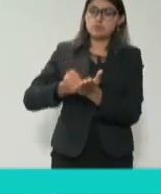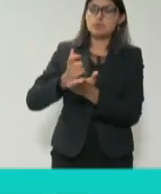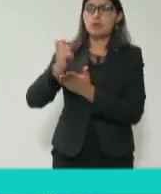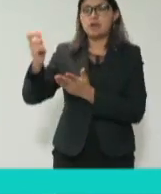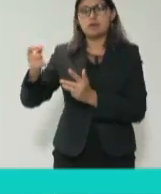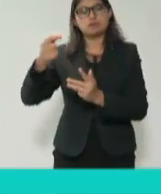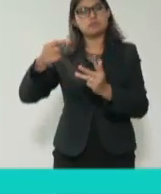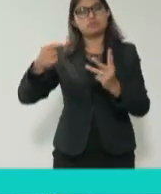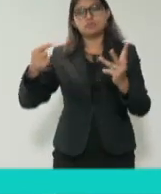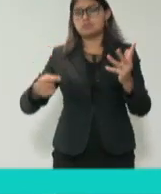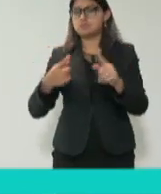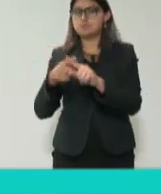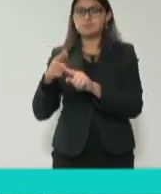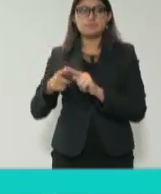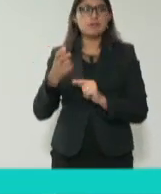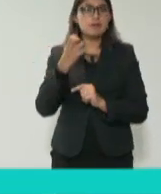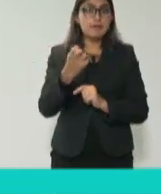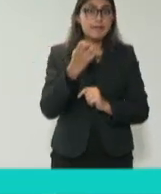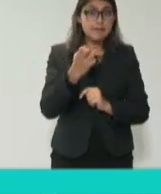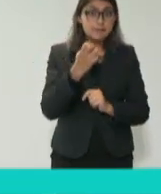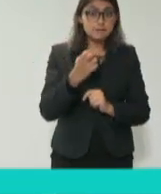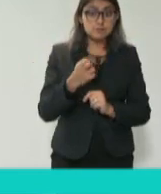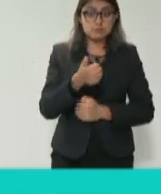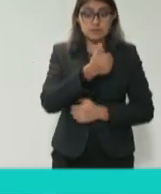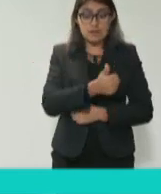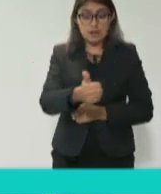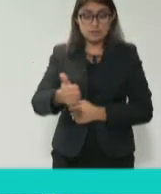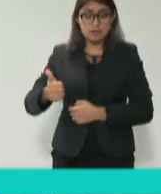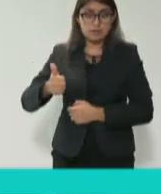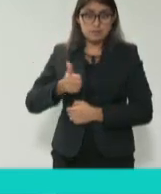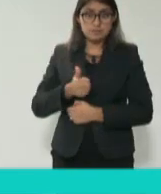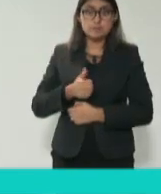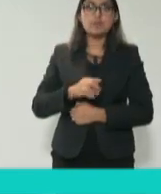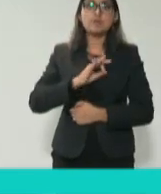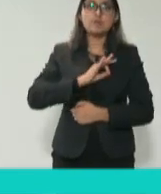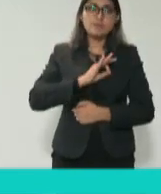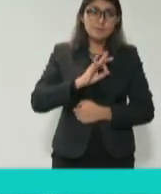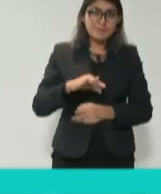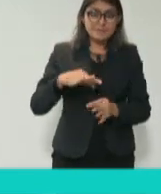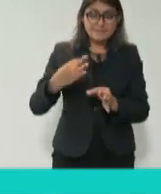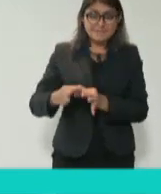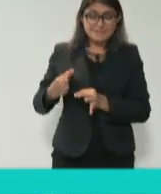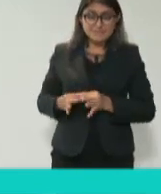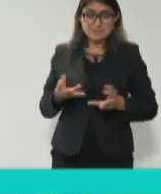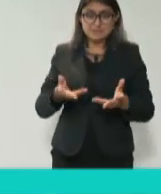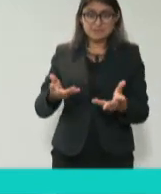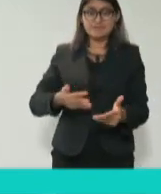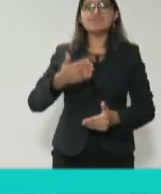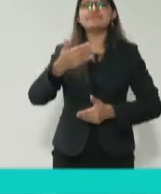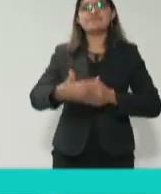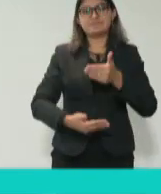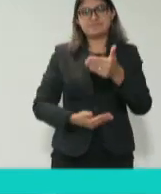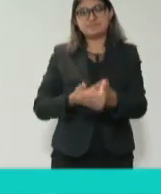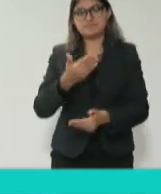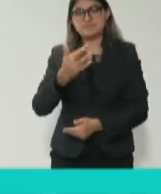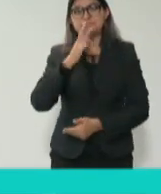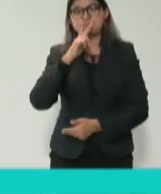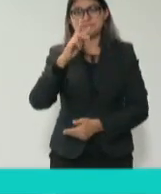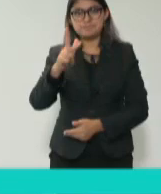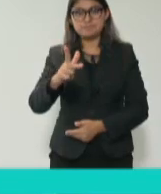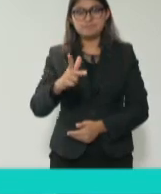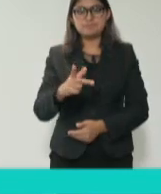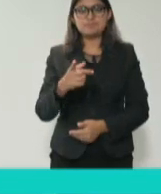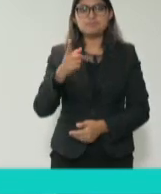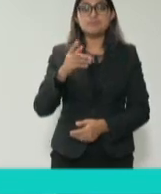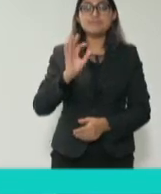etcétera. Así creo yo que todo podría caminar o comenzar a caminar para lograr que todo el mecanismo que ya se implementó para